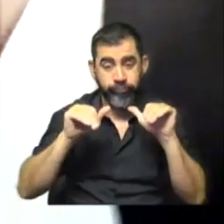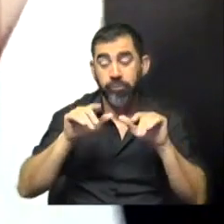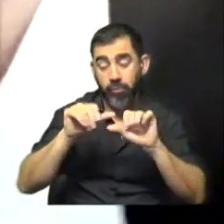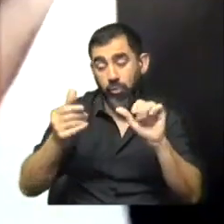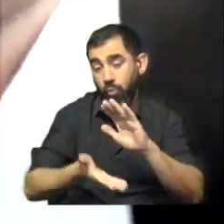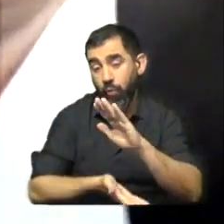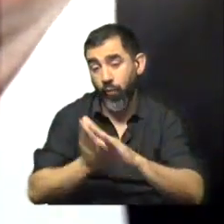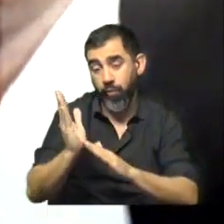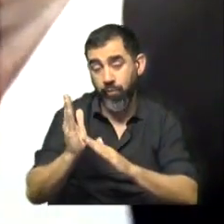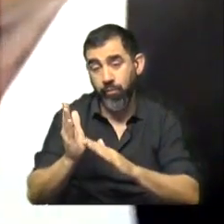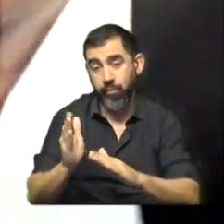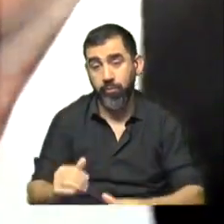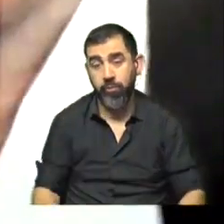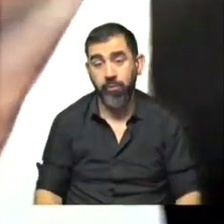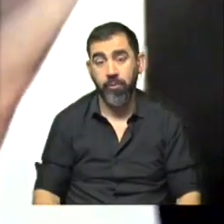hicimos.